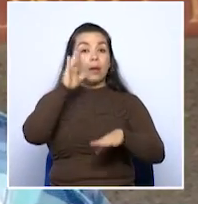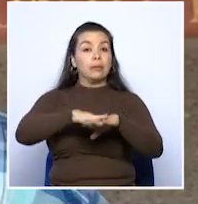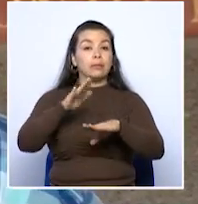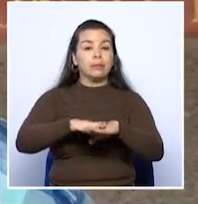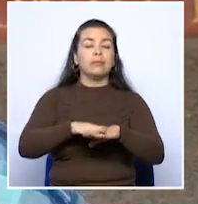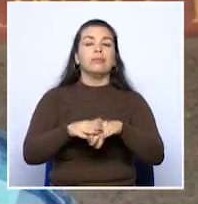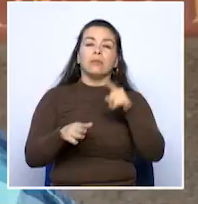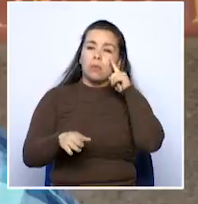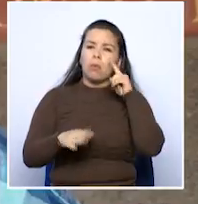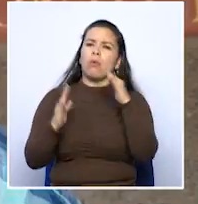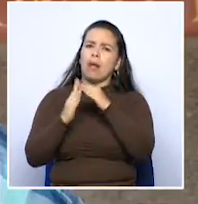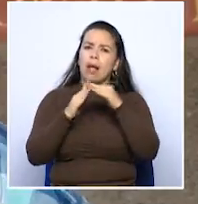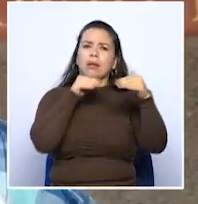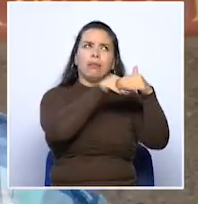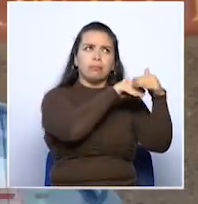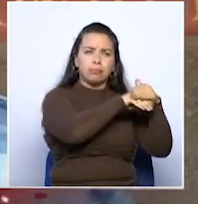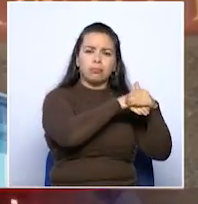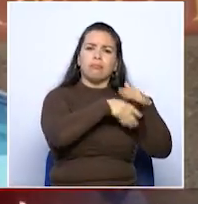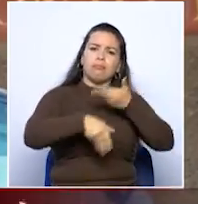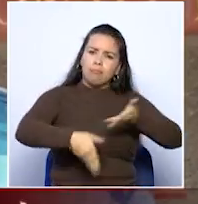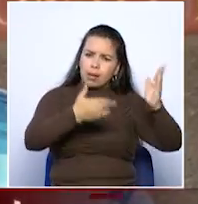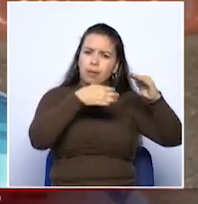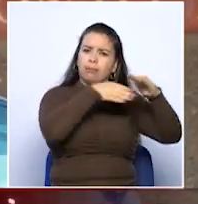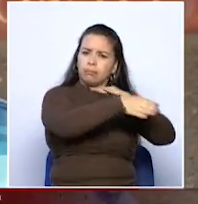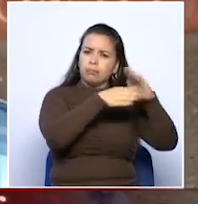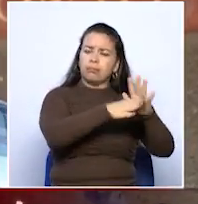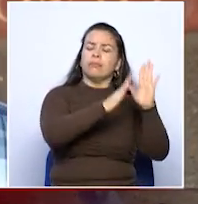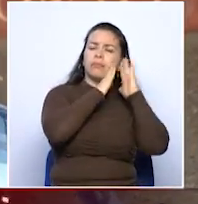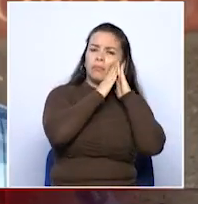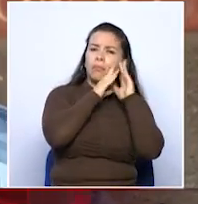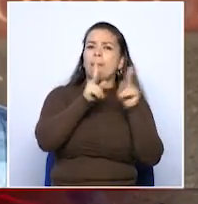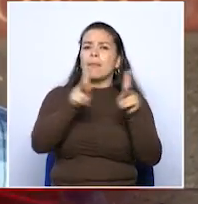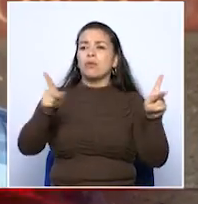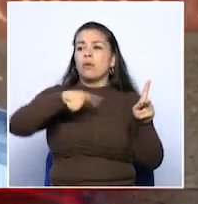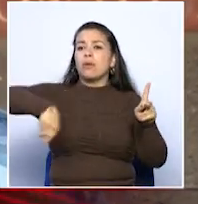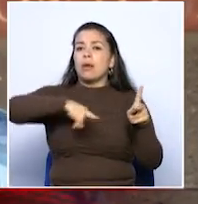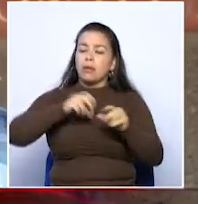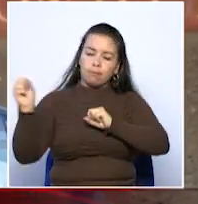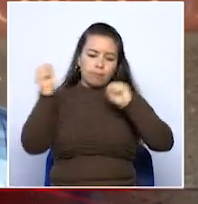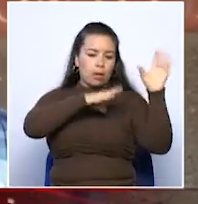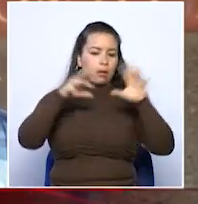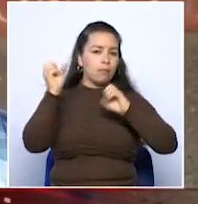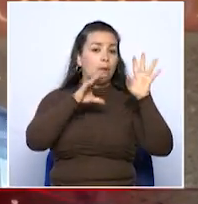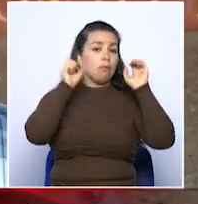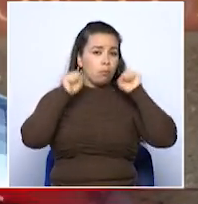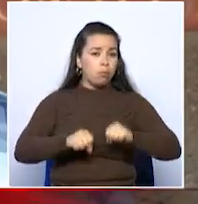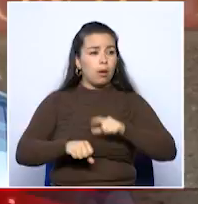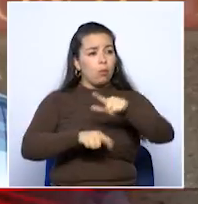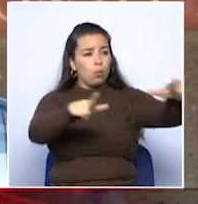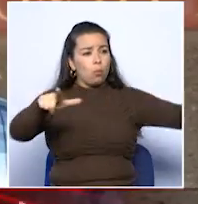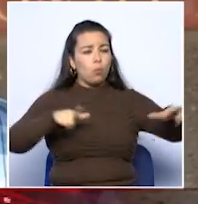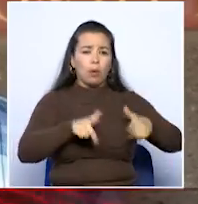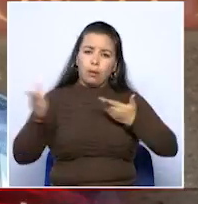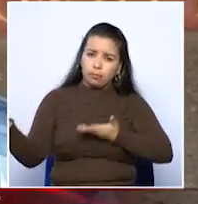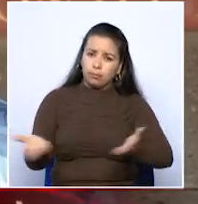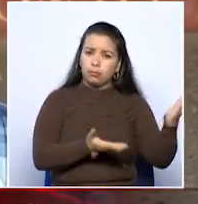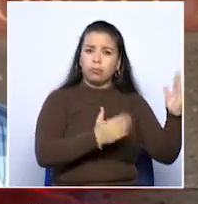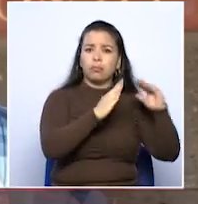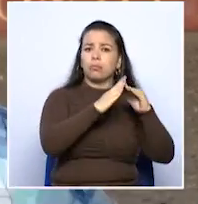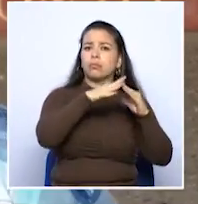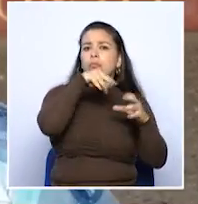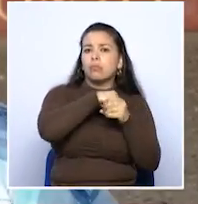alojamientos temporales en varios sectores del municipio con el fin de que las personas que sea necesario evacuar tengan ya un lugar donde habitar